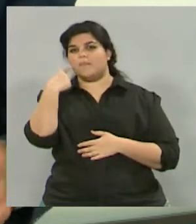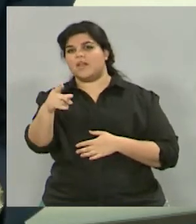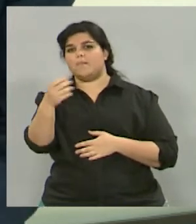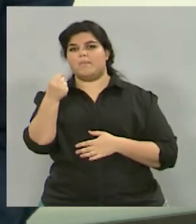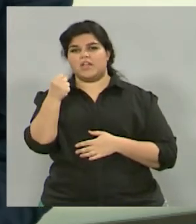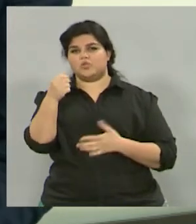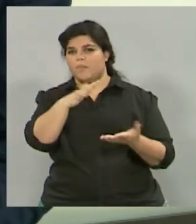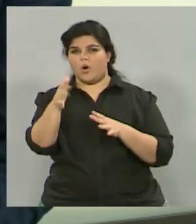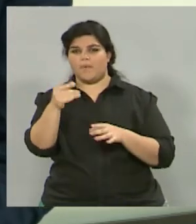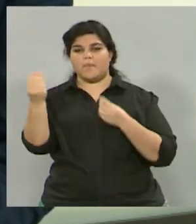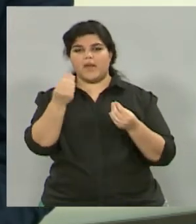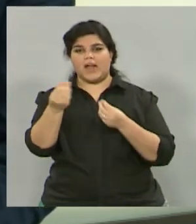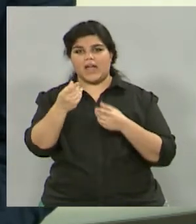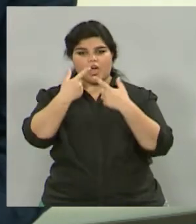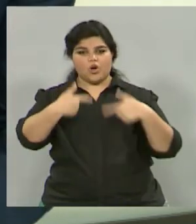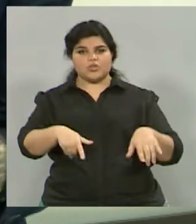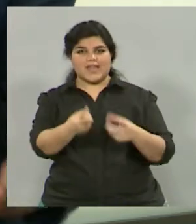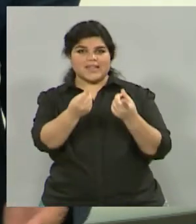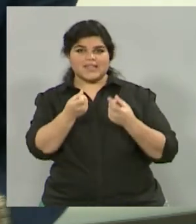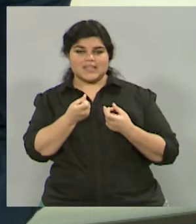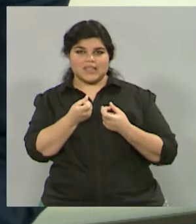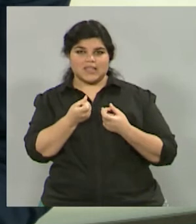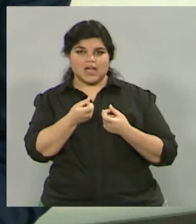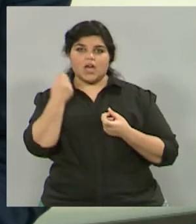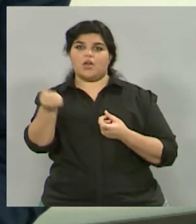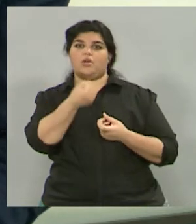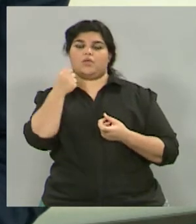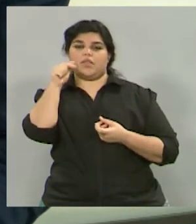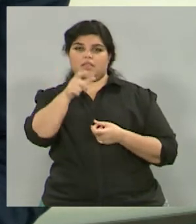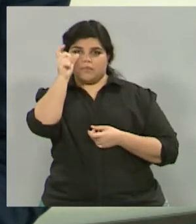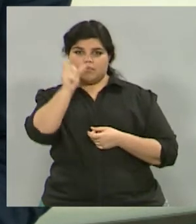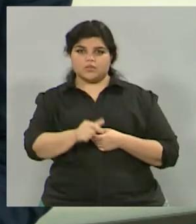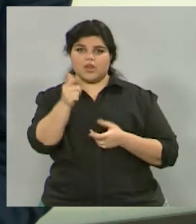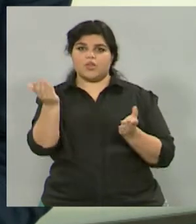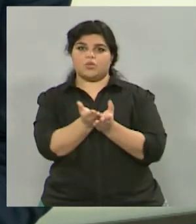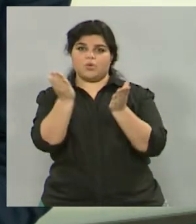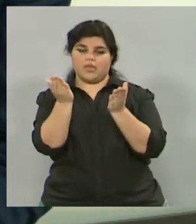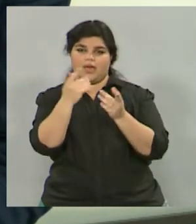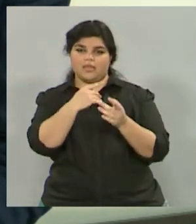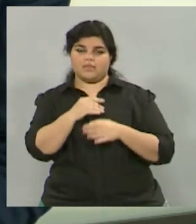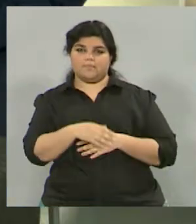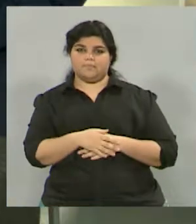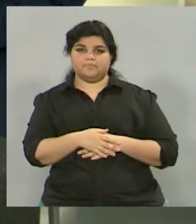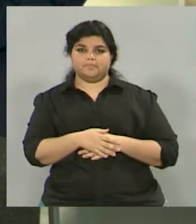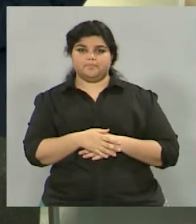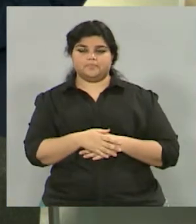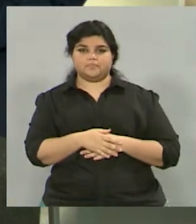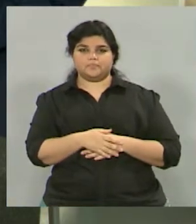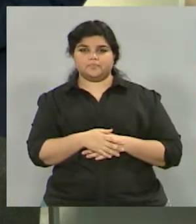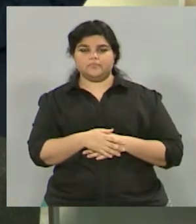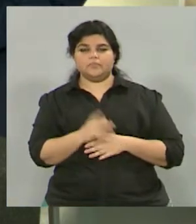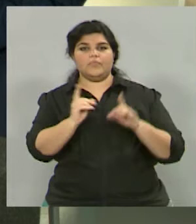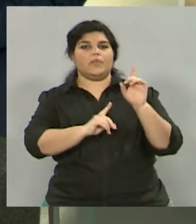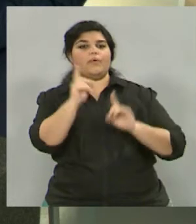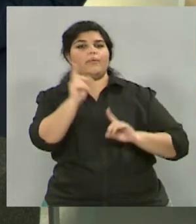que normalmente necesita un estudiante que está cubriendo las necesidades en una carrera universitaria. ¿Cuáles son las claves que uno puede tener como estudiante para